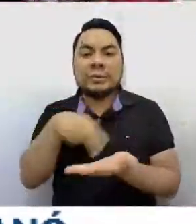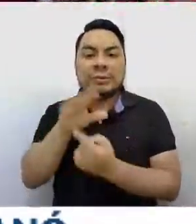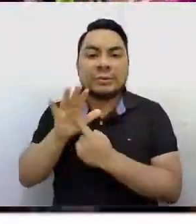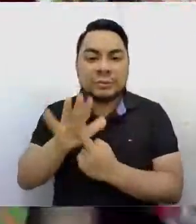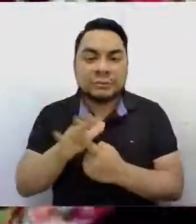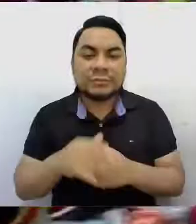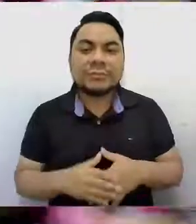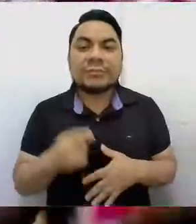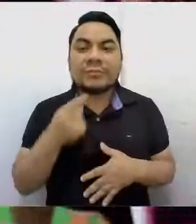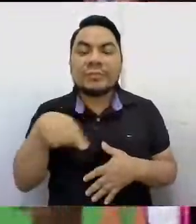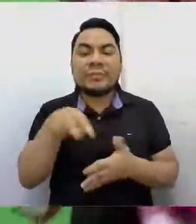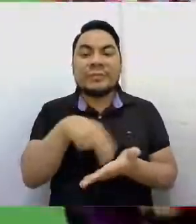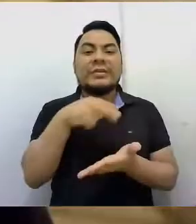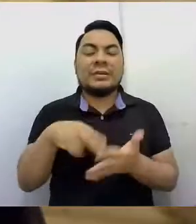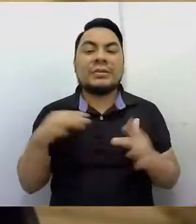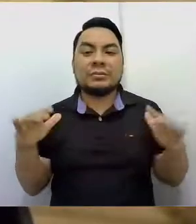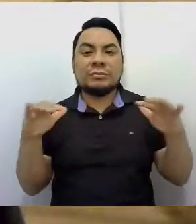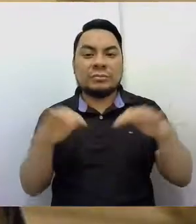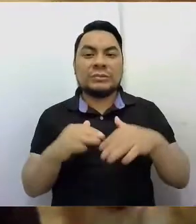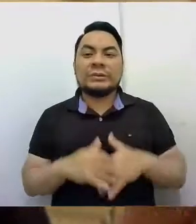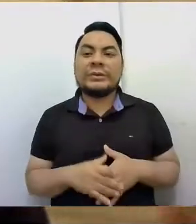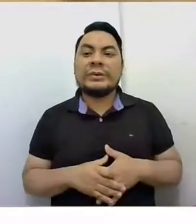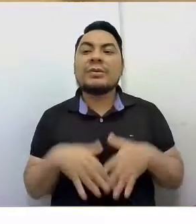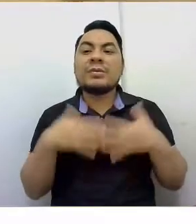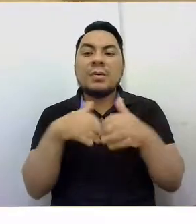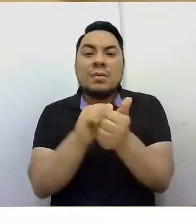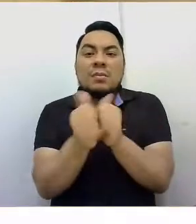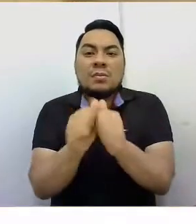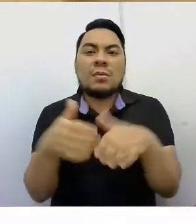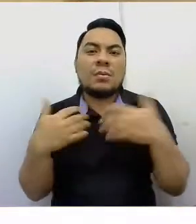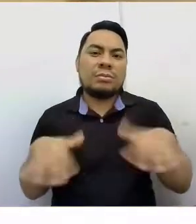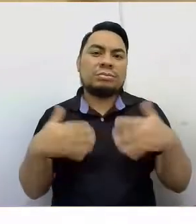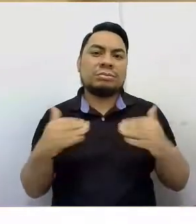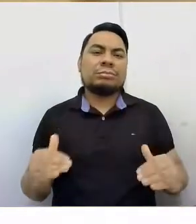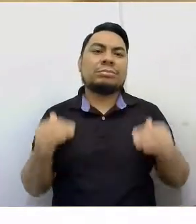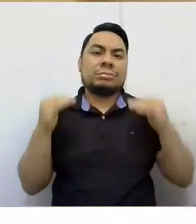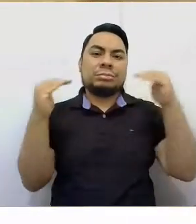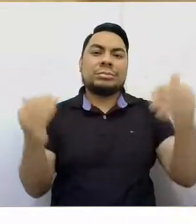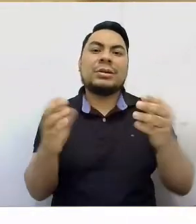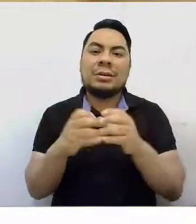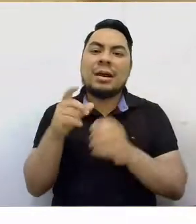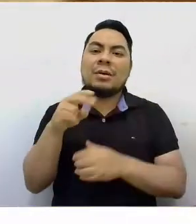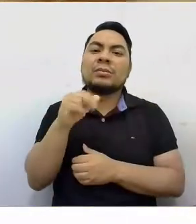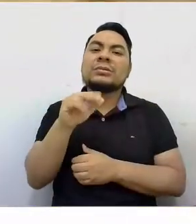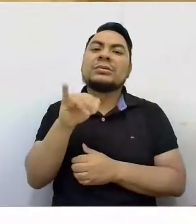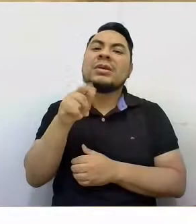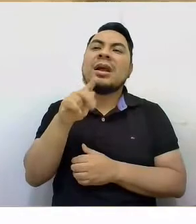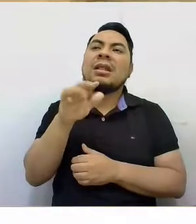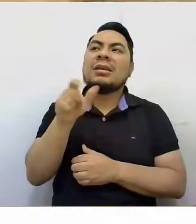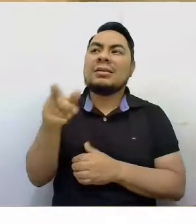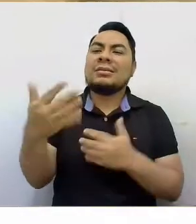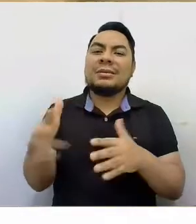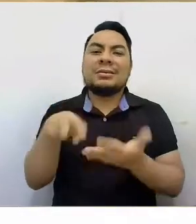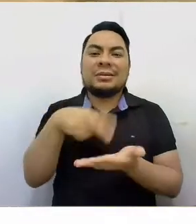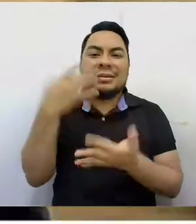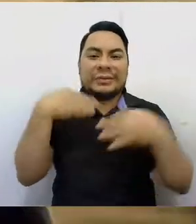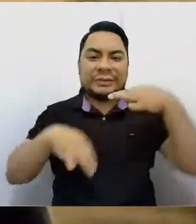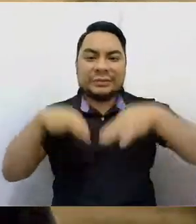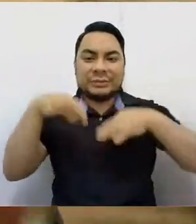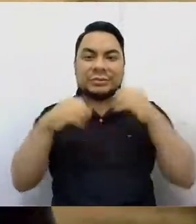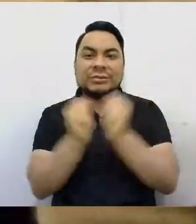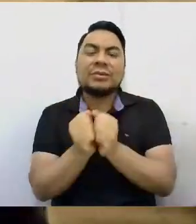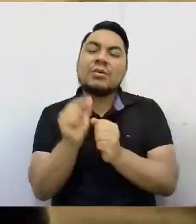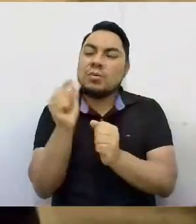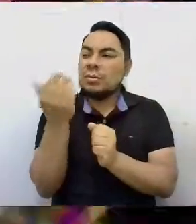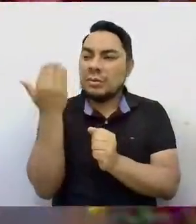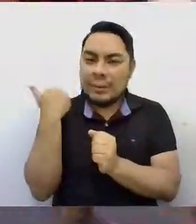Tahuantinsuyo. La competencia ha sido de gran nivel, tengo a amigos de Guiñayacta que hemos compartido escenario en el teatro juntos hace muy poco, los